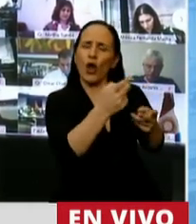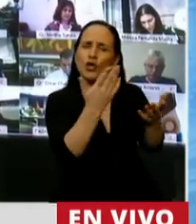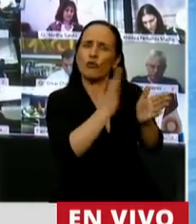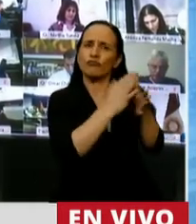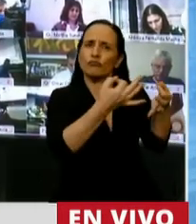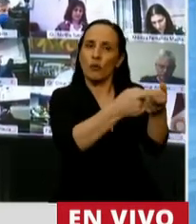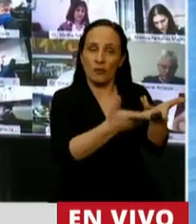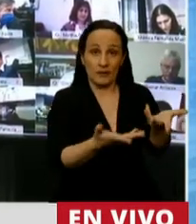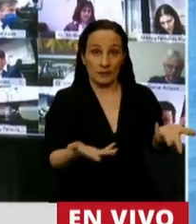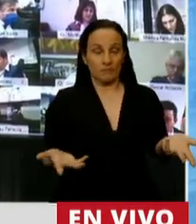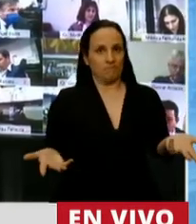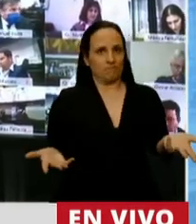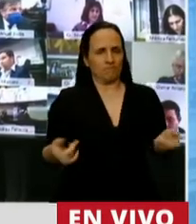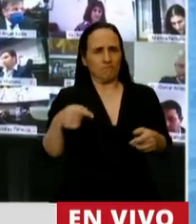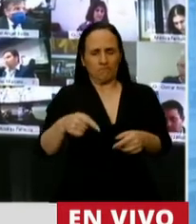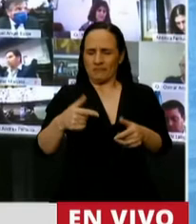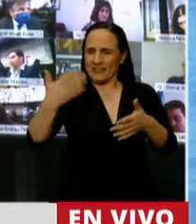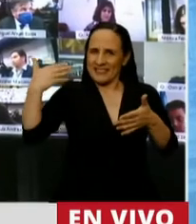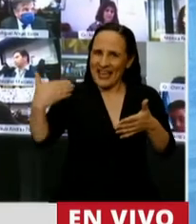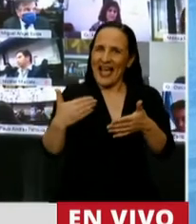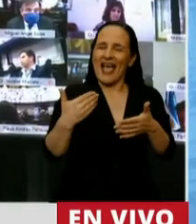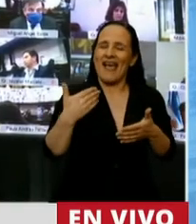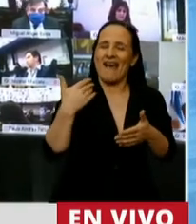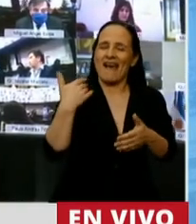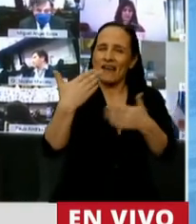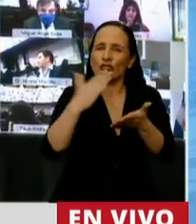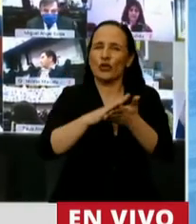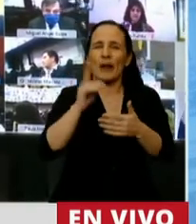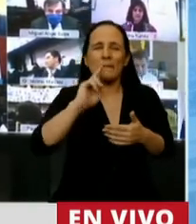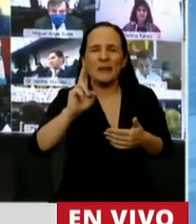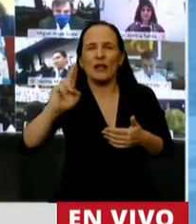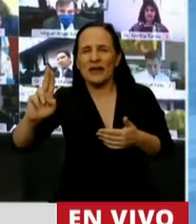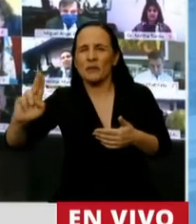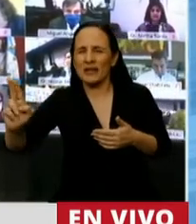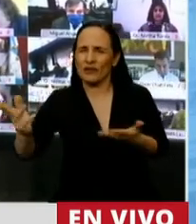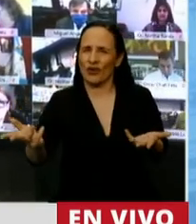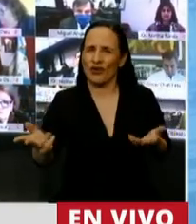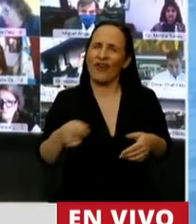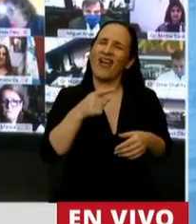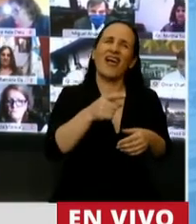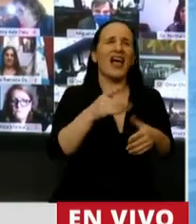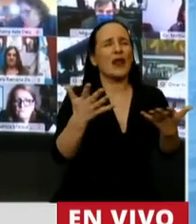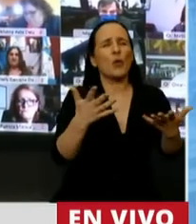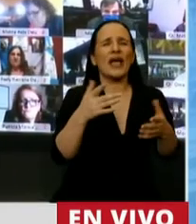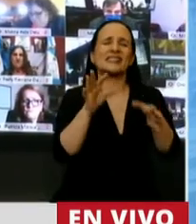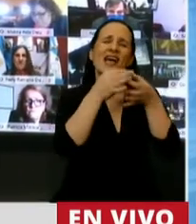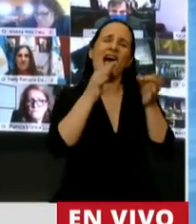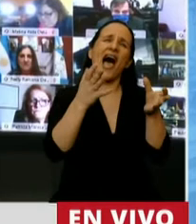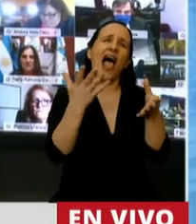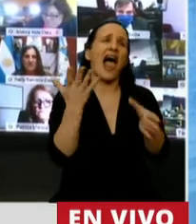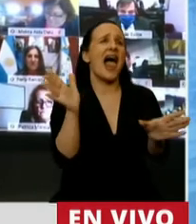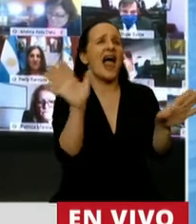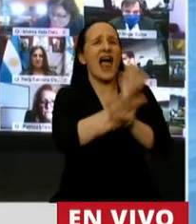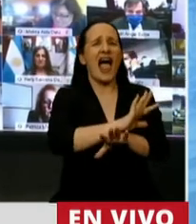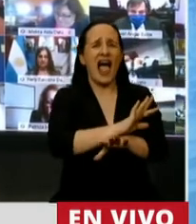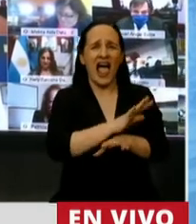se viene hablando y las cuestiones de privilegio que se vienen planteando. Mire, discúlpeme, pero no son dichos desafortunados hablar